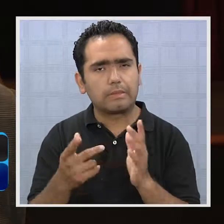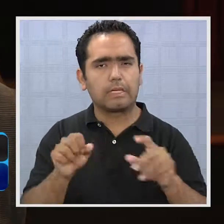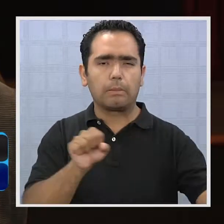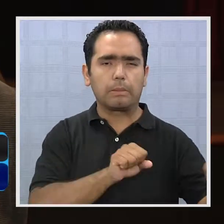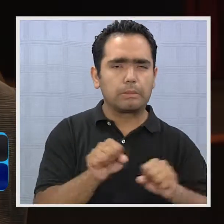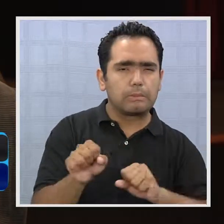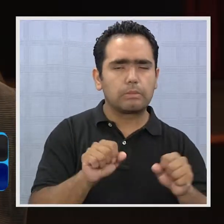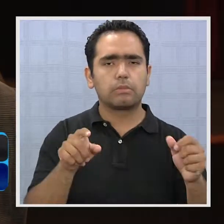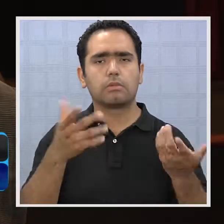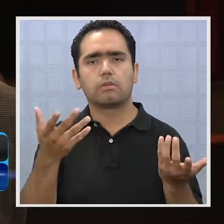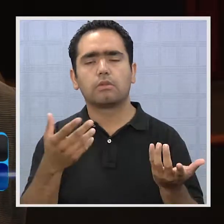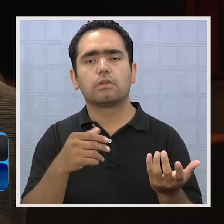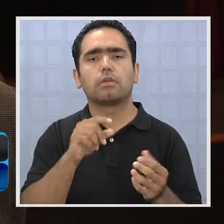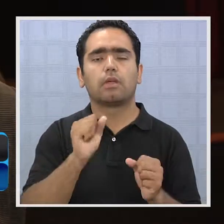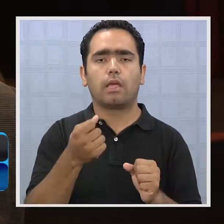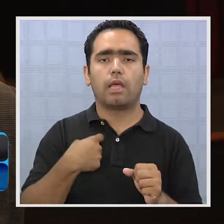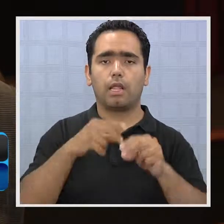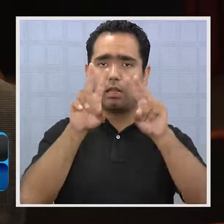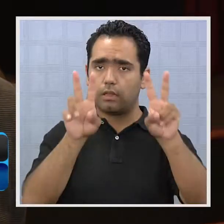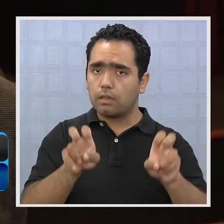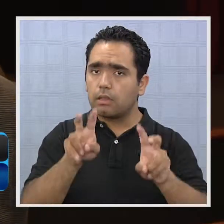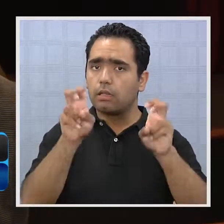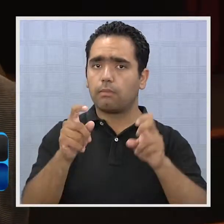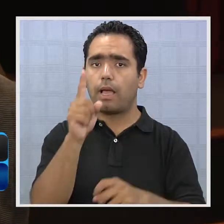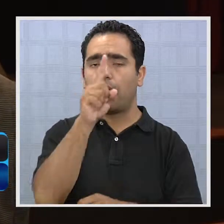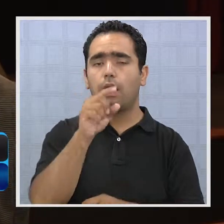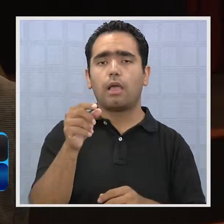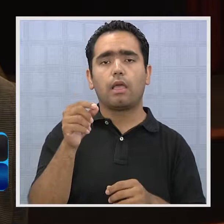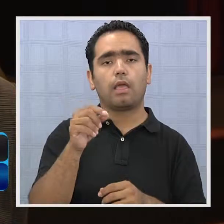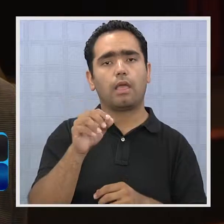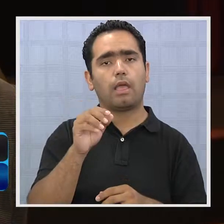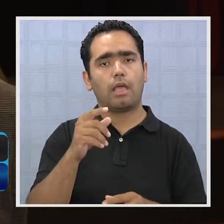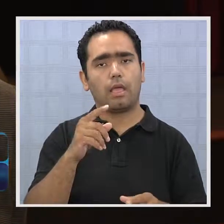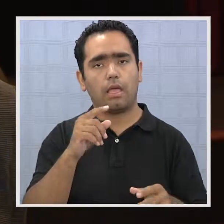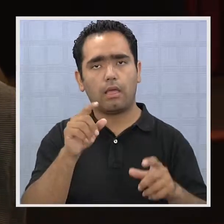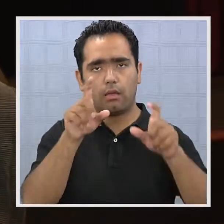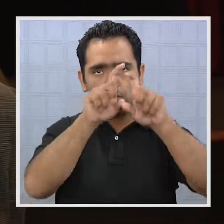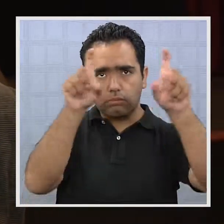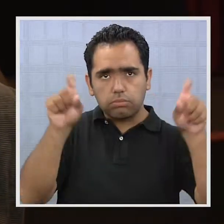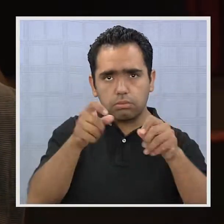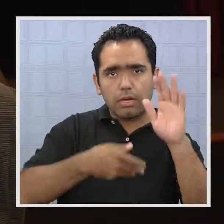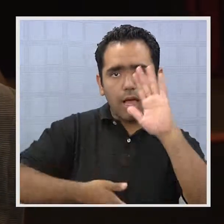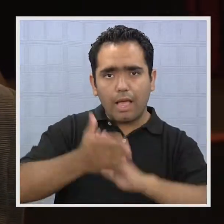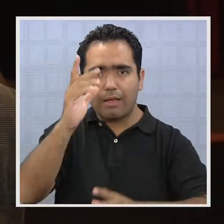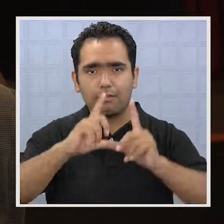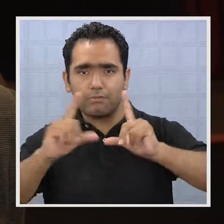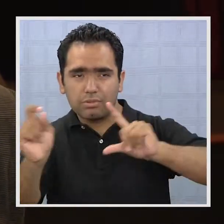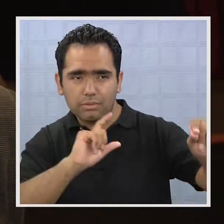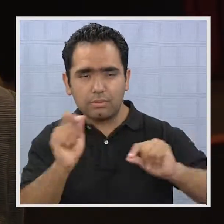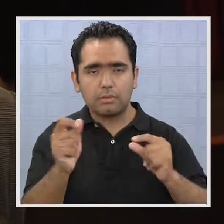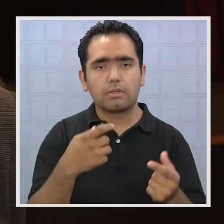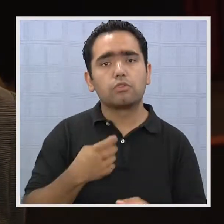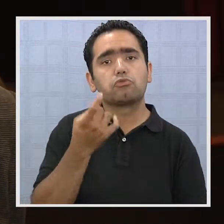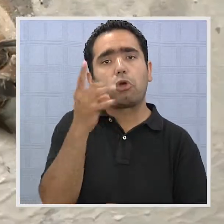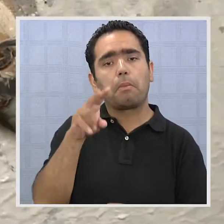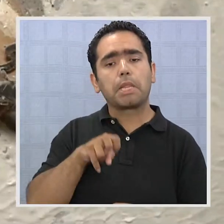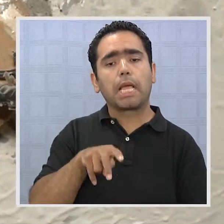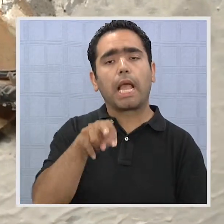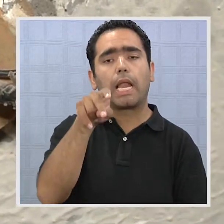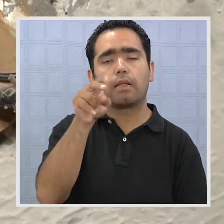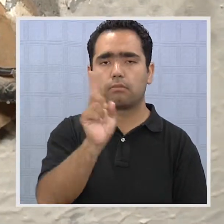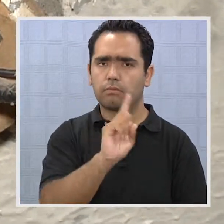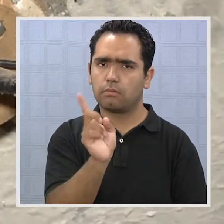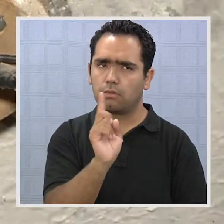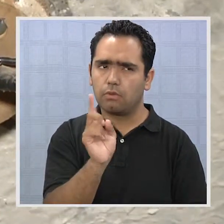accidentes que pueden ocurrir. El tema de las vías de evacuación es un tema no menor, no es solamente habilitar una escalerita para que la gente salga.